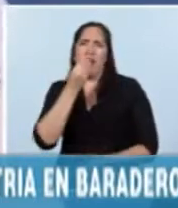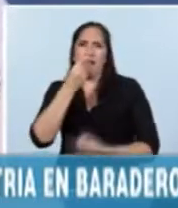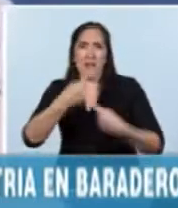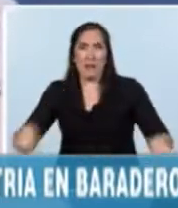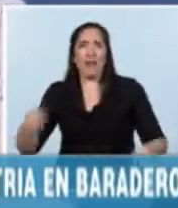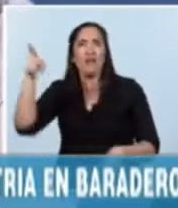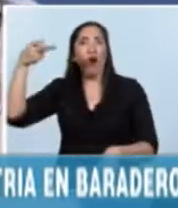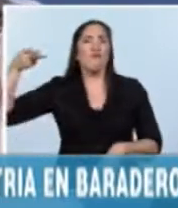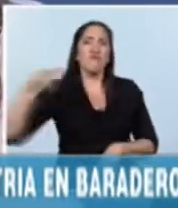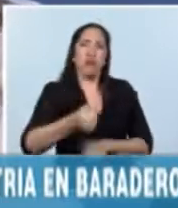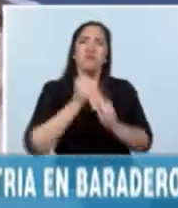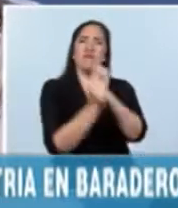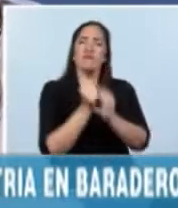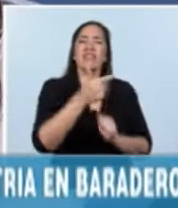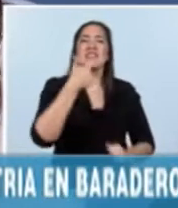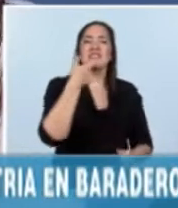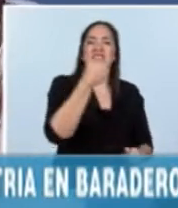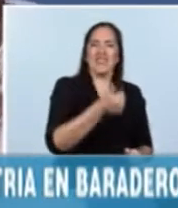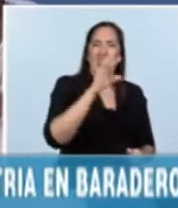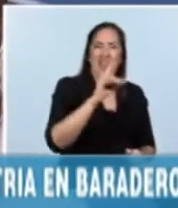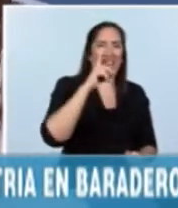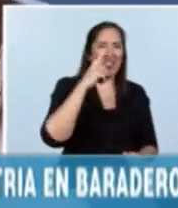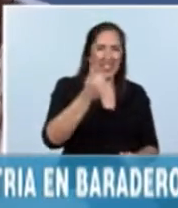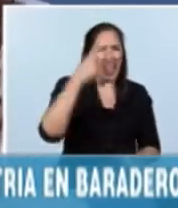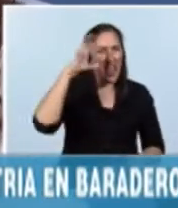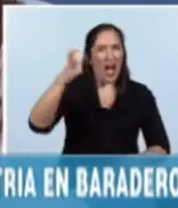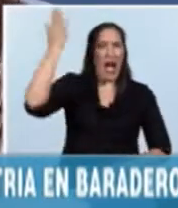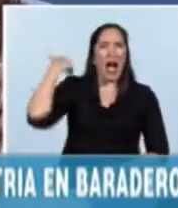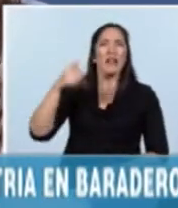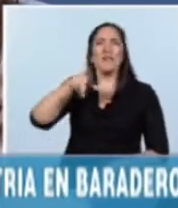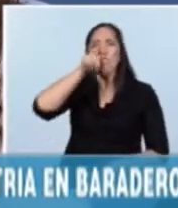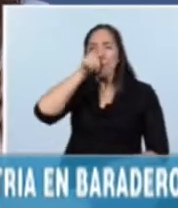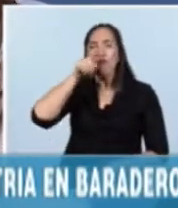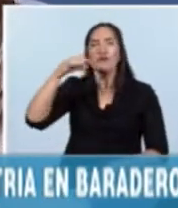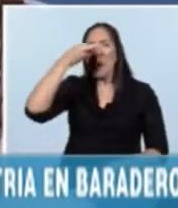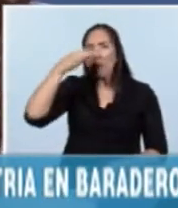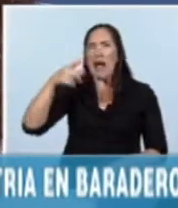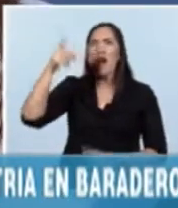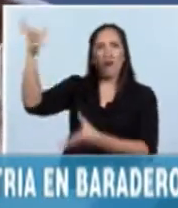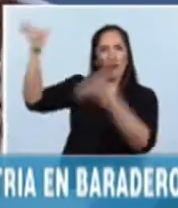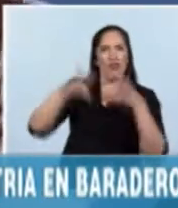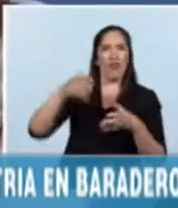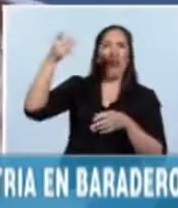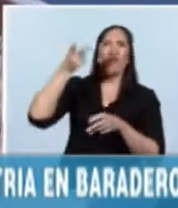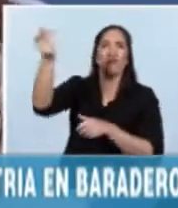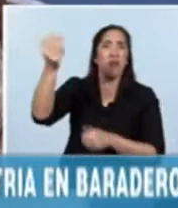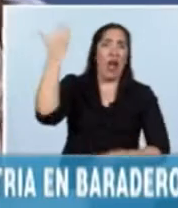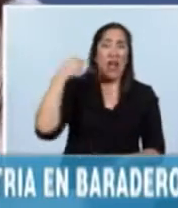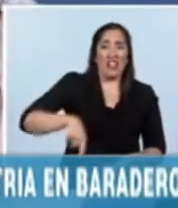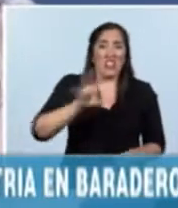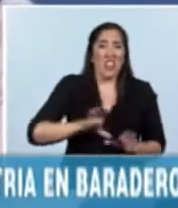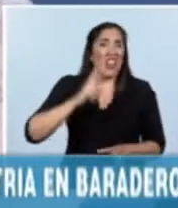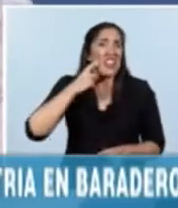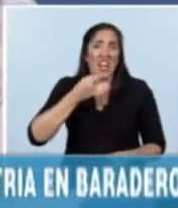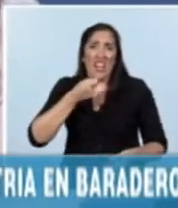Zadia, ¿se acuerdan cuando venían en la época de la importación los pollos y los pavos Zadia y los entrerrianos no producían un solo pollo?